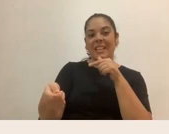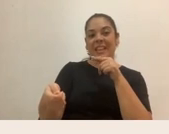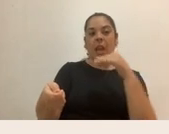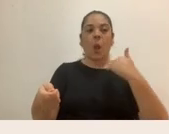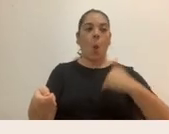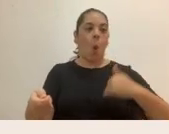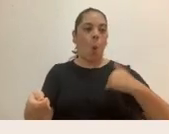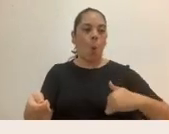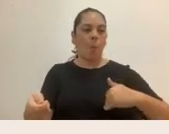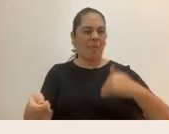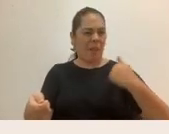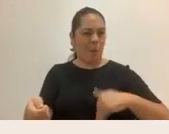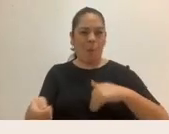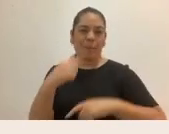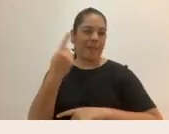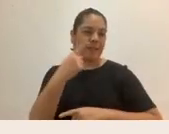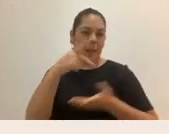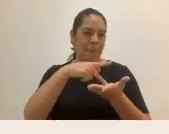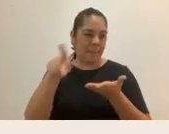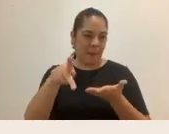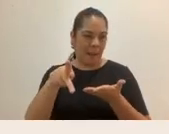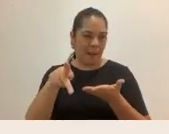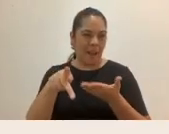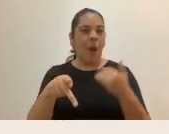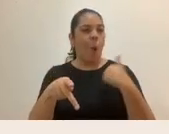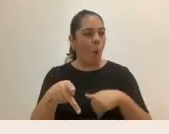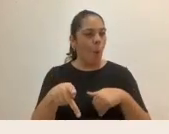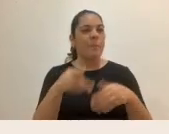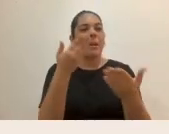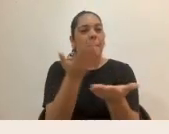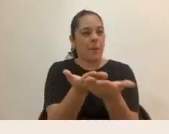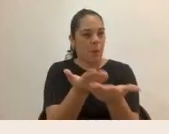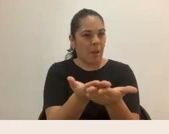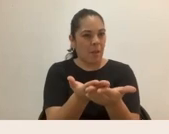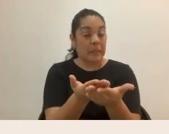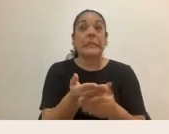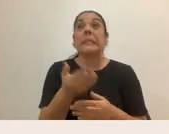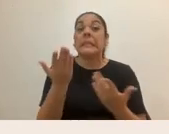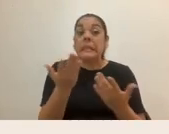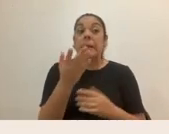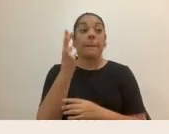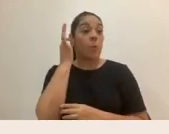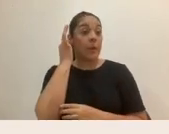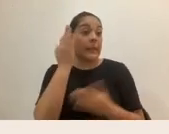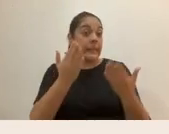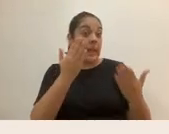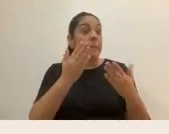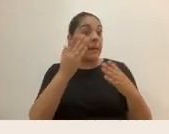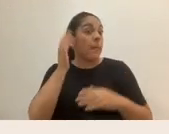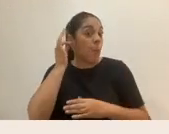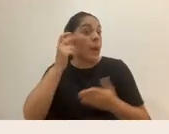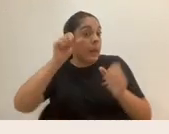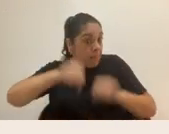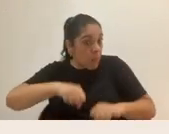hombre es el proveedor. Y que incluso hay personas que si son mujeres y son las que van a pagar, porque en esas